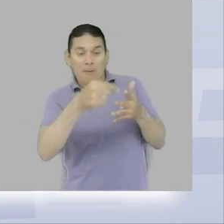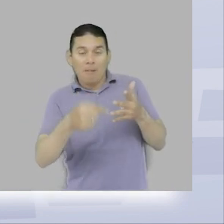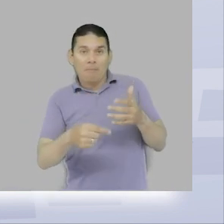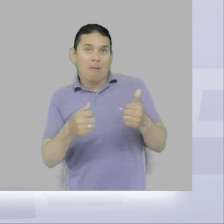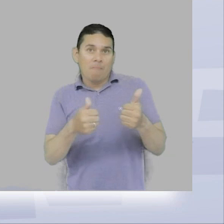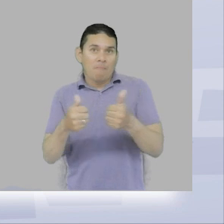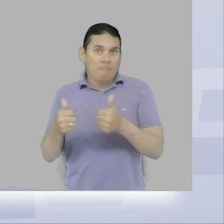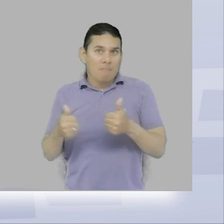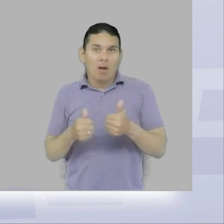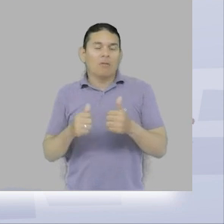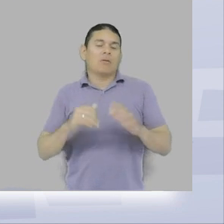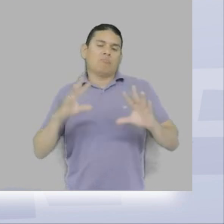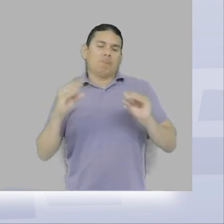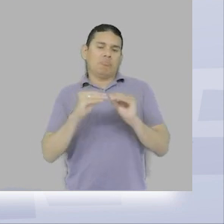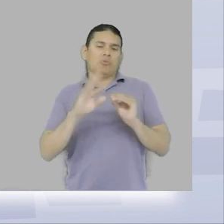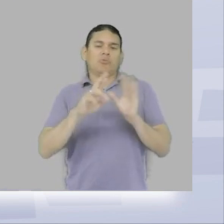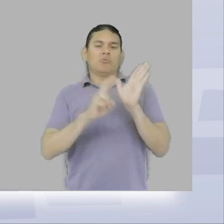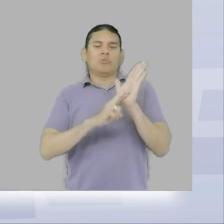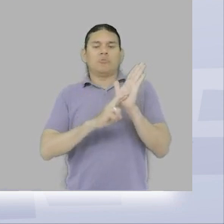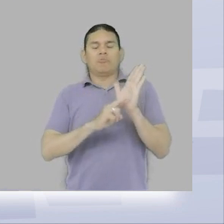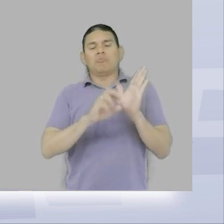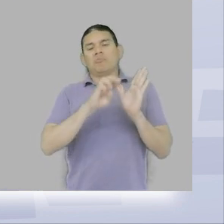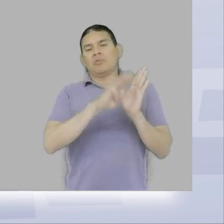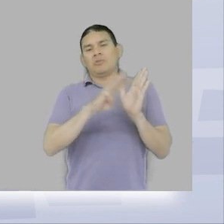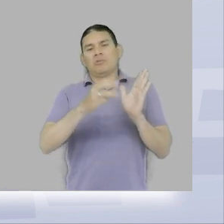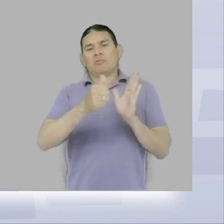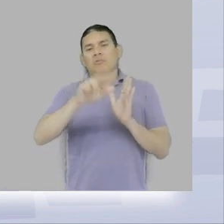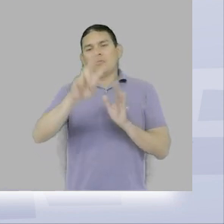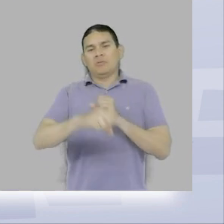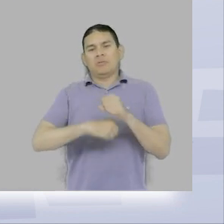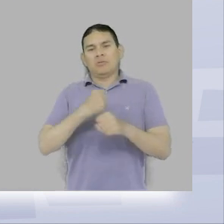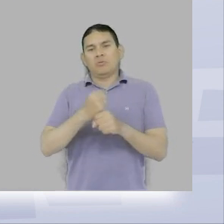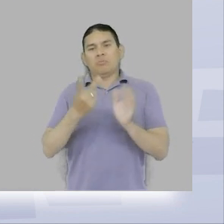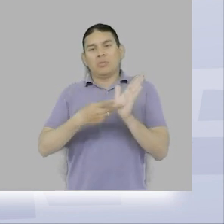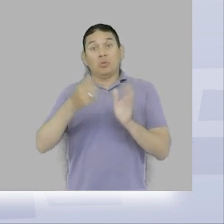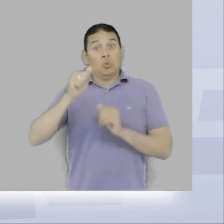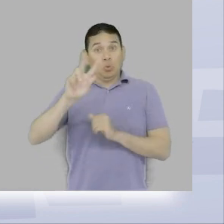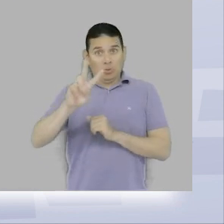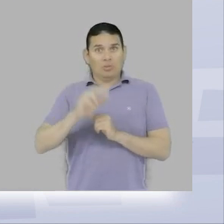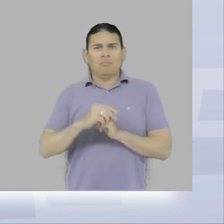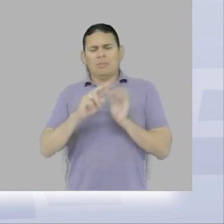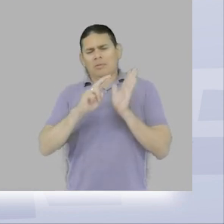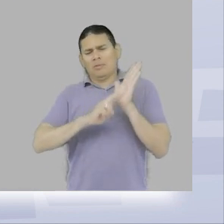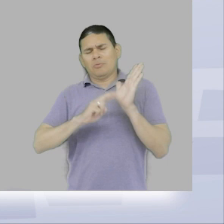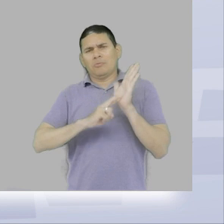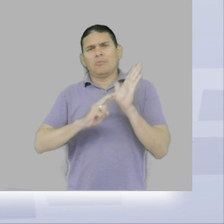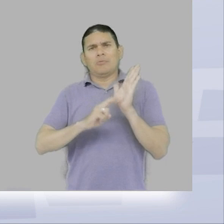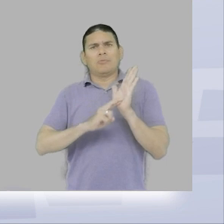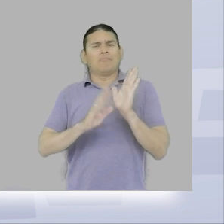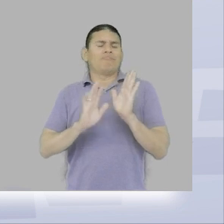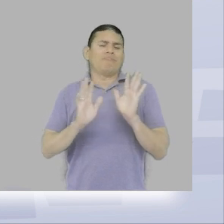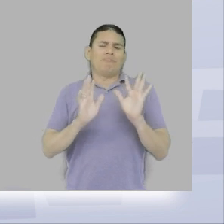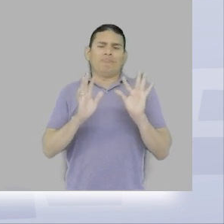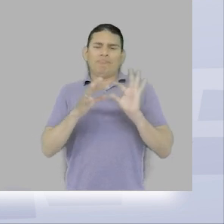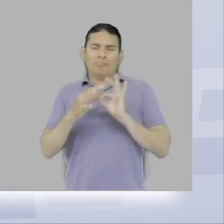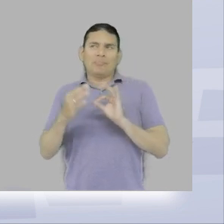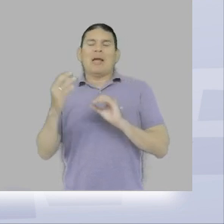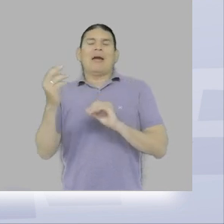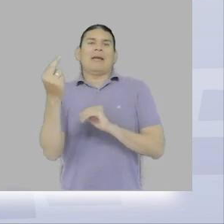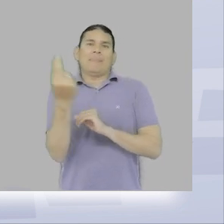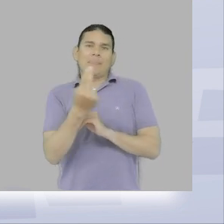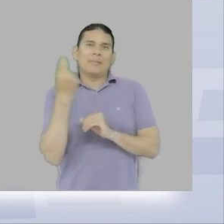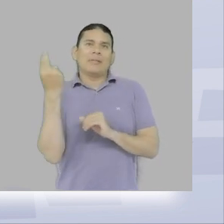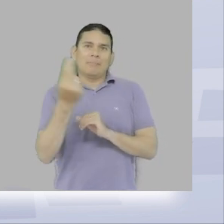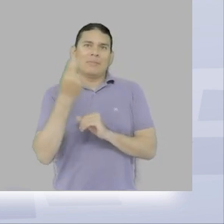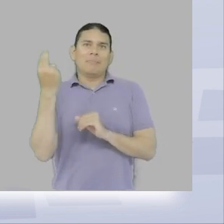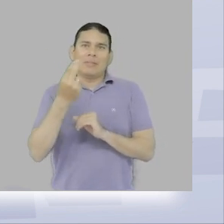de discapacidad de acuerdo con la resolución 33-17-2012. Entonces, esta resolución que mencionamos tanto, pues es una